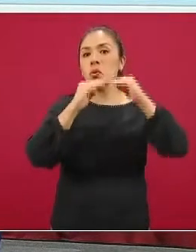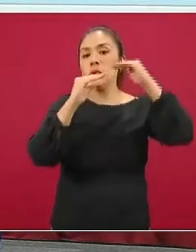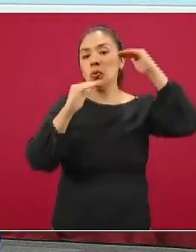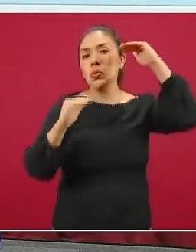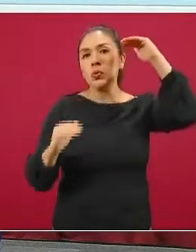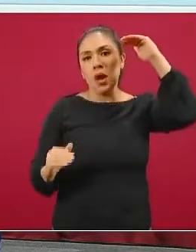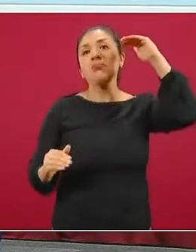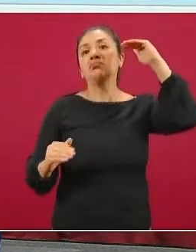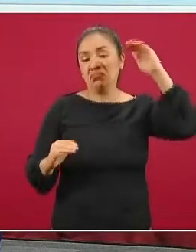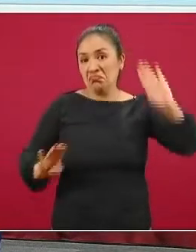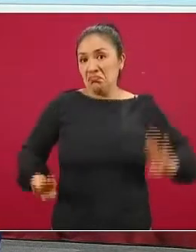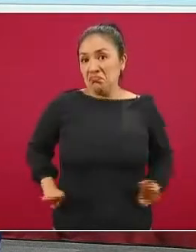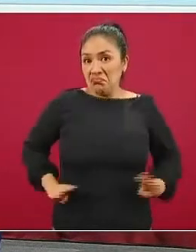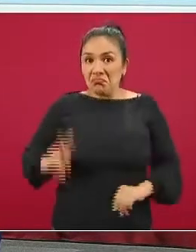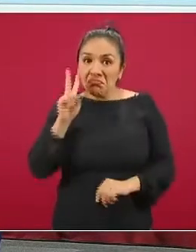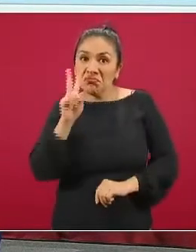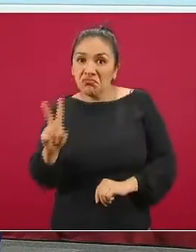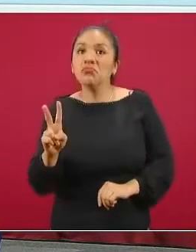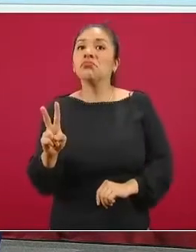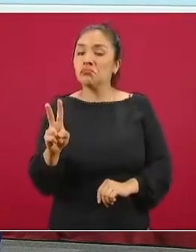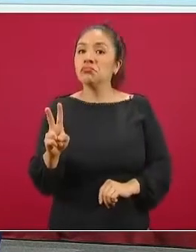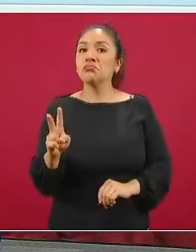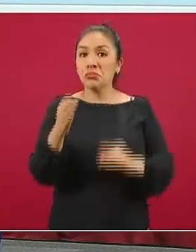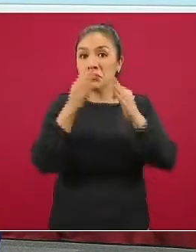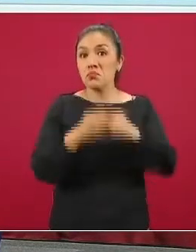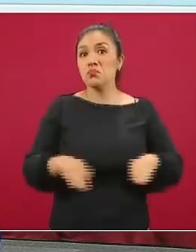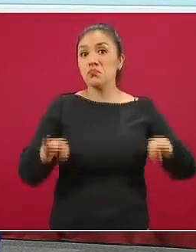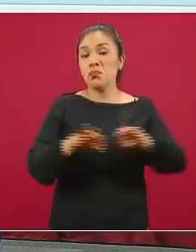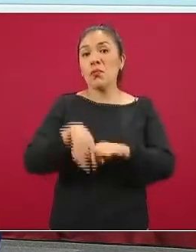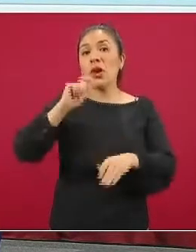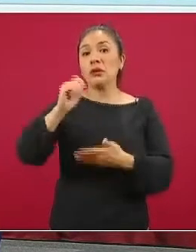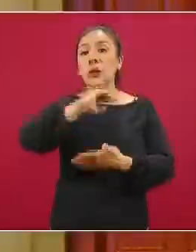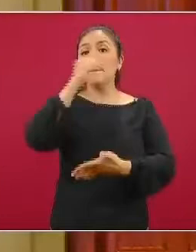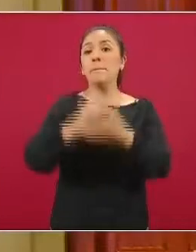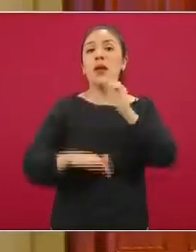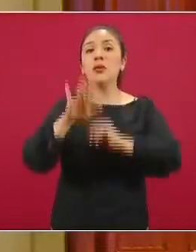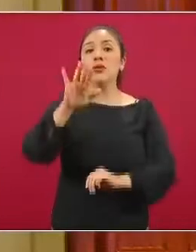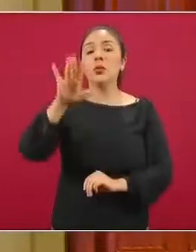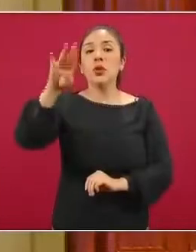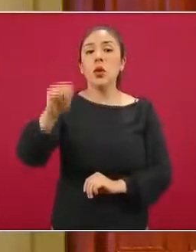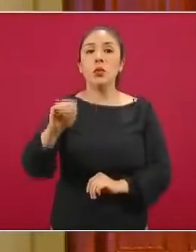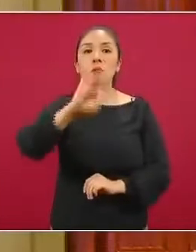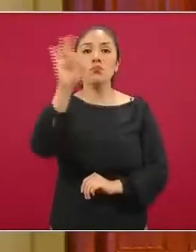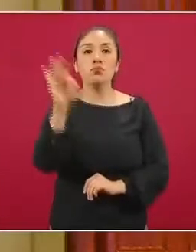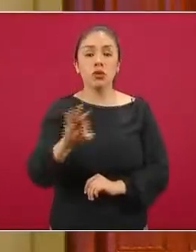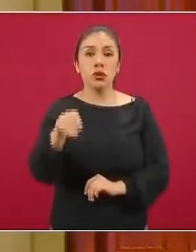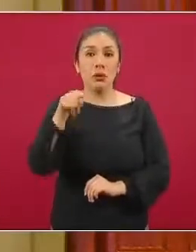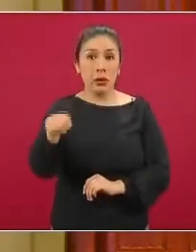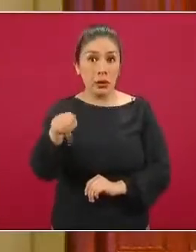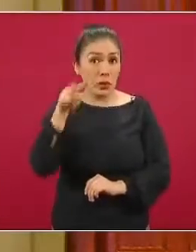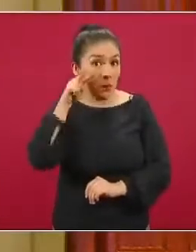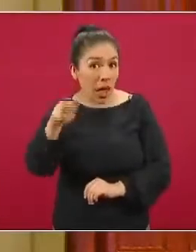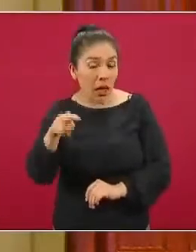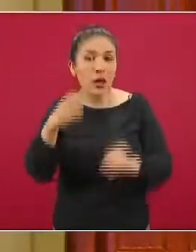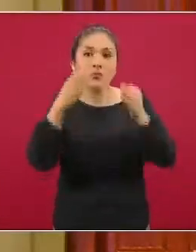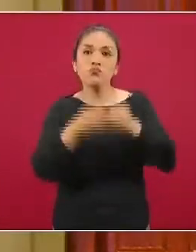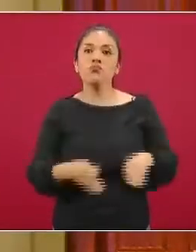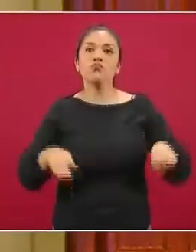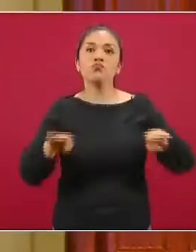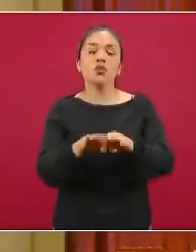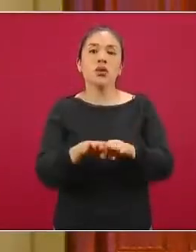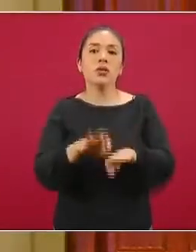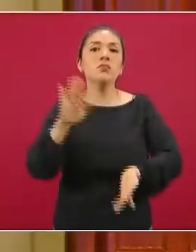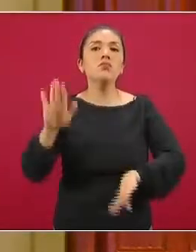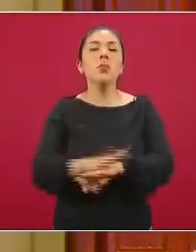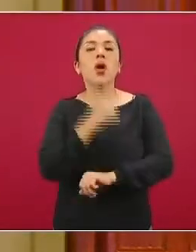o el comparativo en descenso sigue siendo de un menos cincuenta y nueve por ciento, lo cual es importante en función